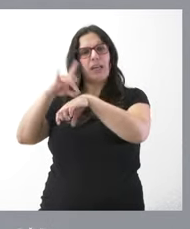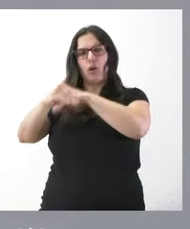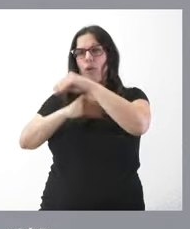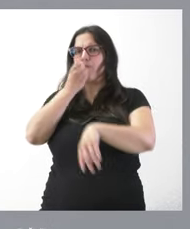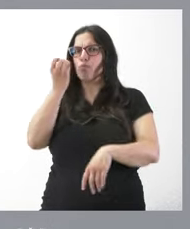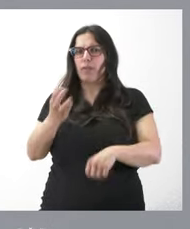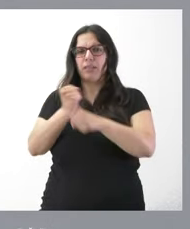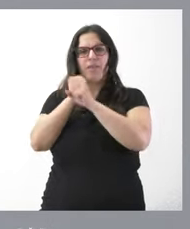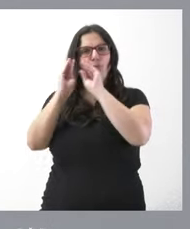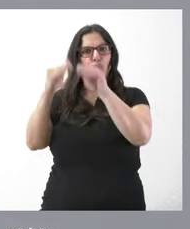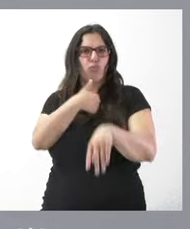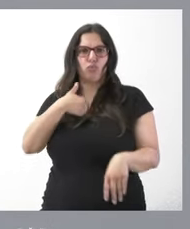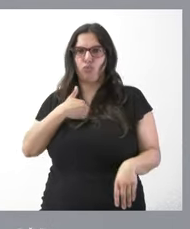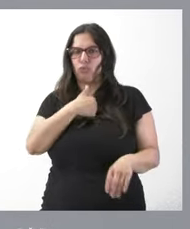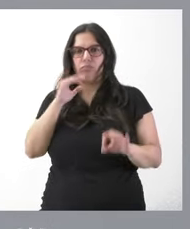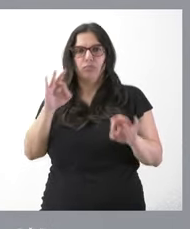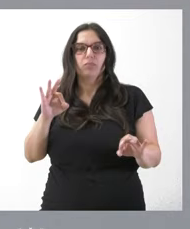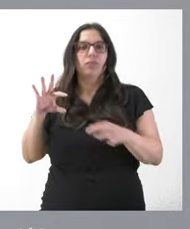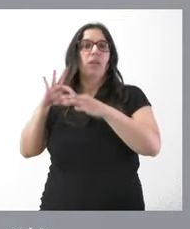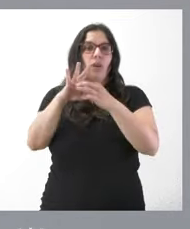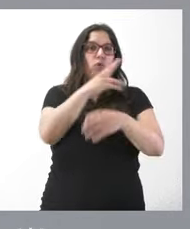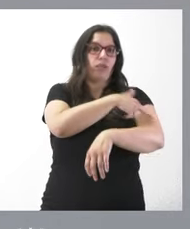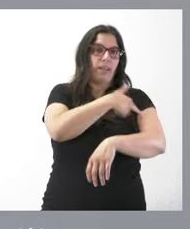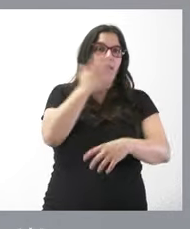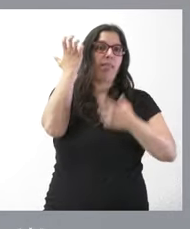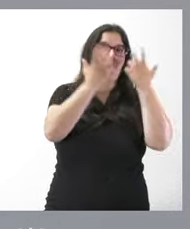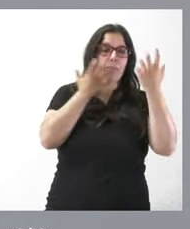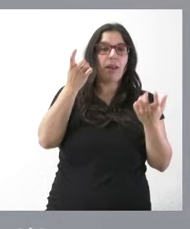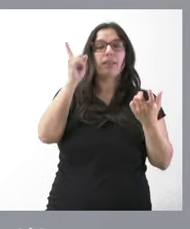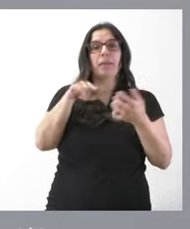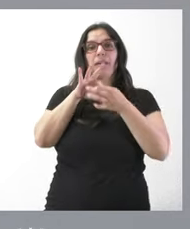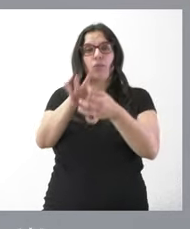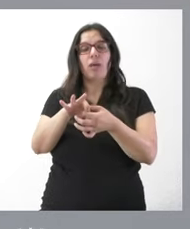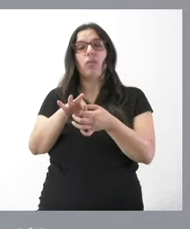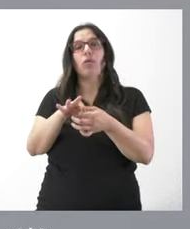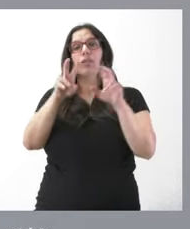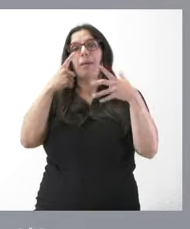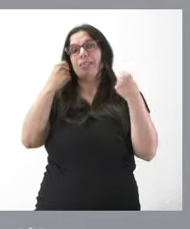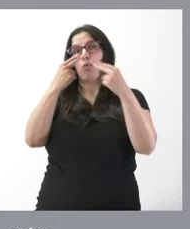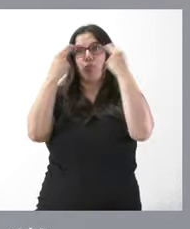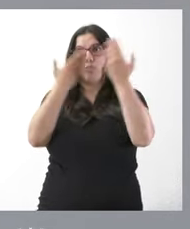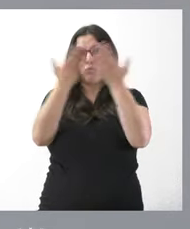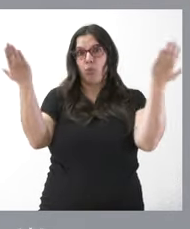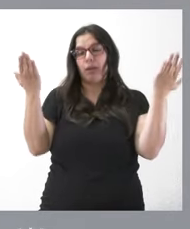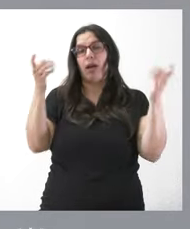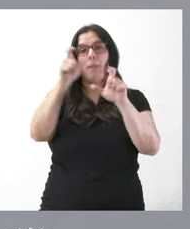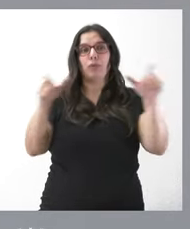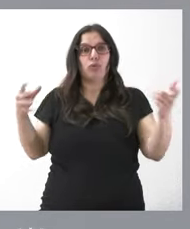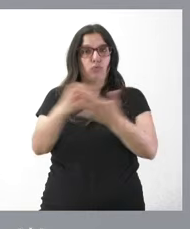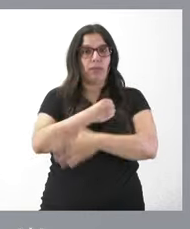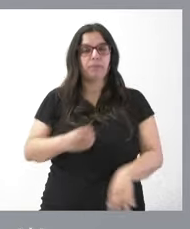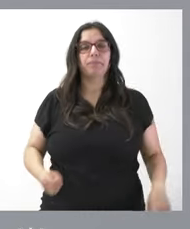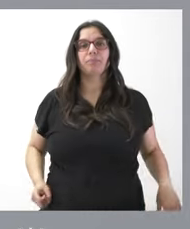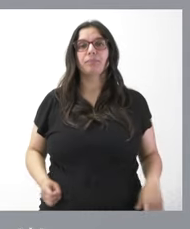la tarea que tienen encomendada que tiene que ver mucho con la sanidad animal pero tiene que ver mucho también con la salud pública del conjunto de las personas